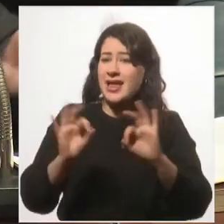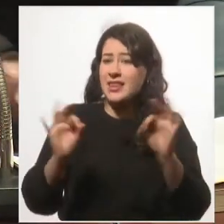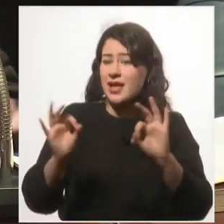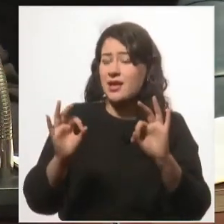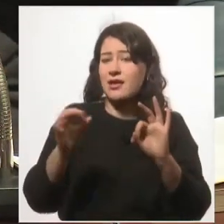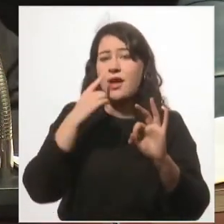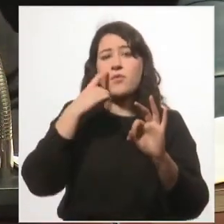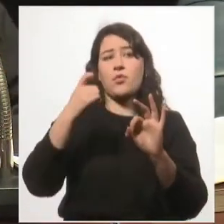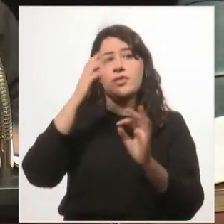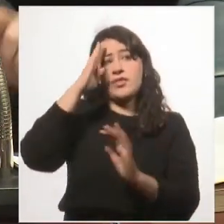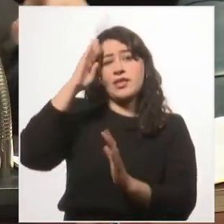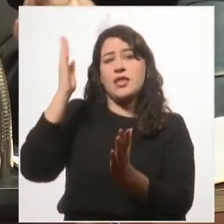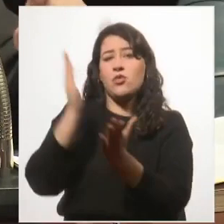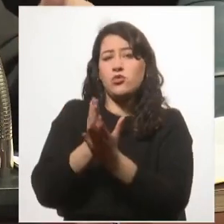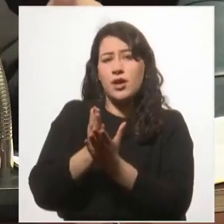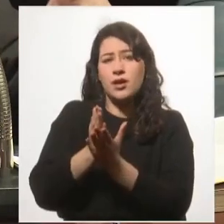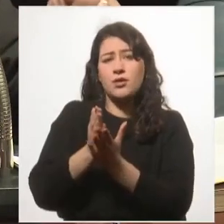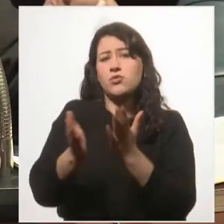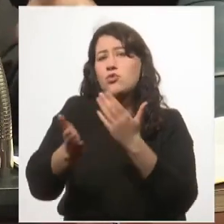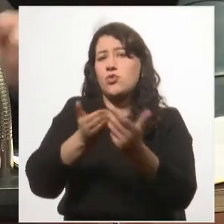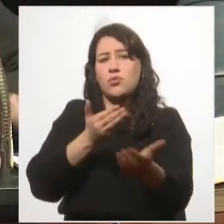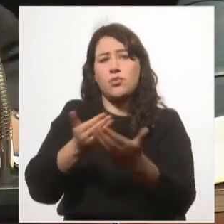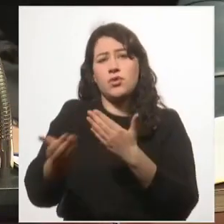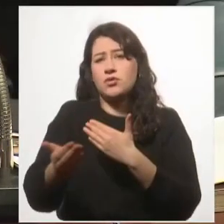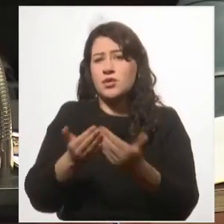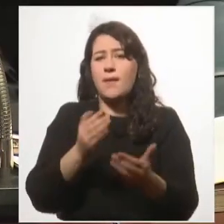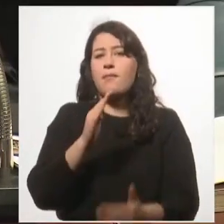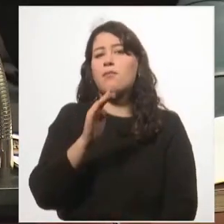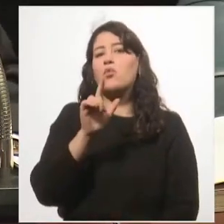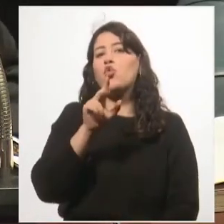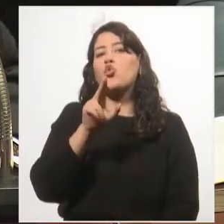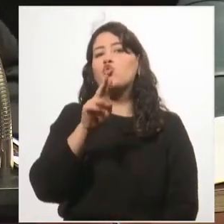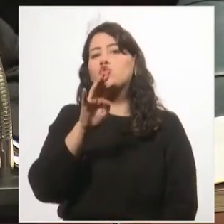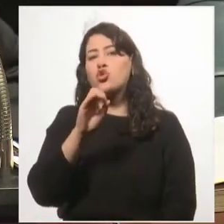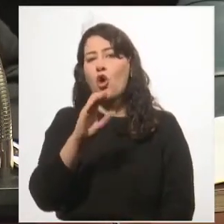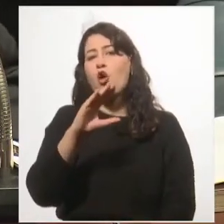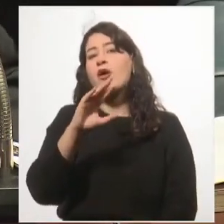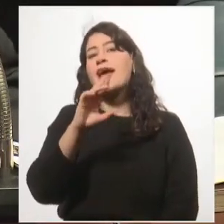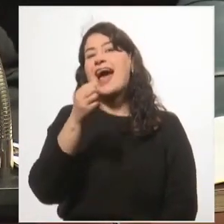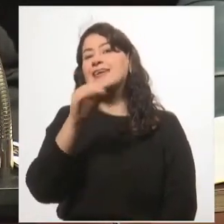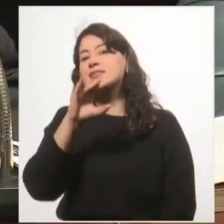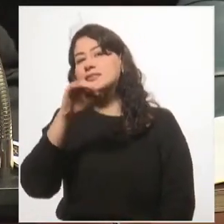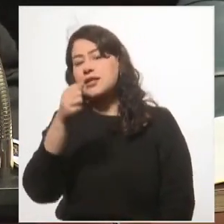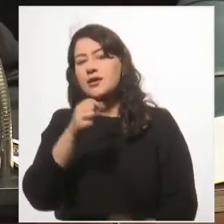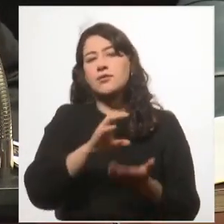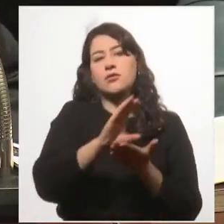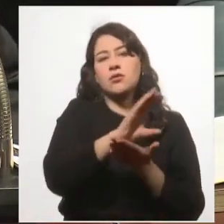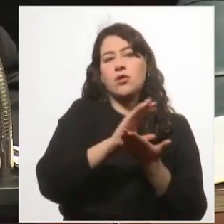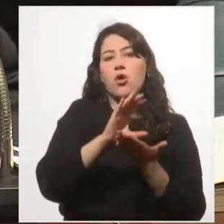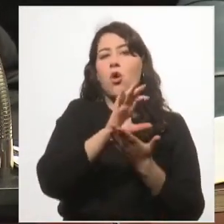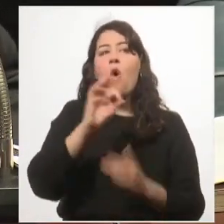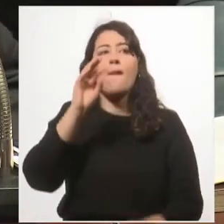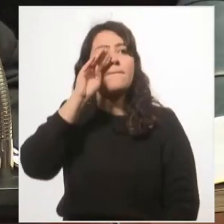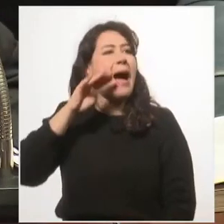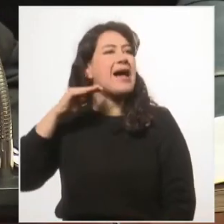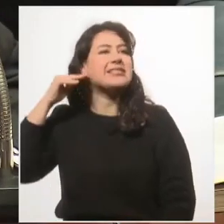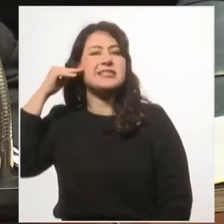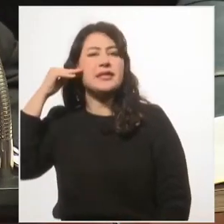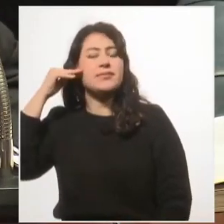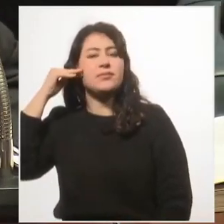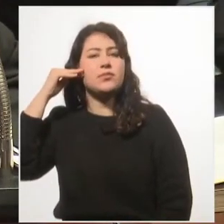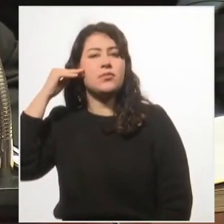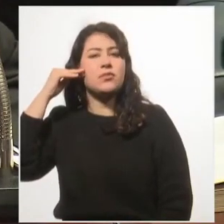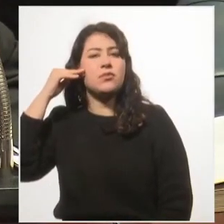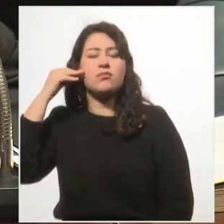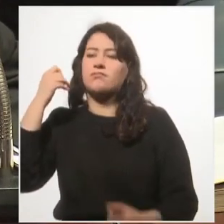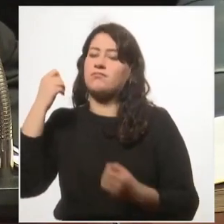dictadura, ni la dictadura de la plutocracia capitalista, ni la dictadura del marxismo, nos llevan a